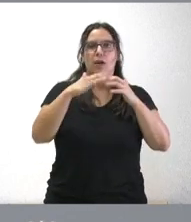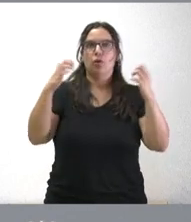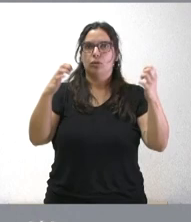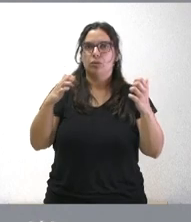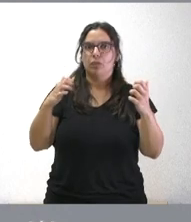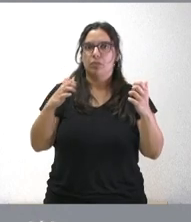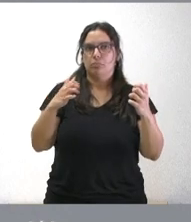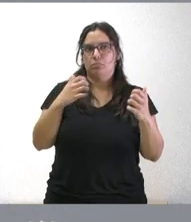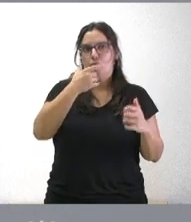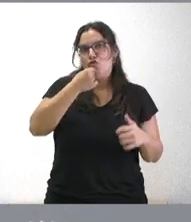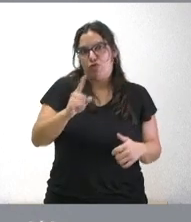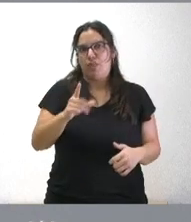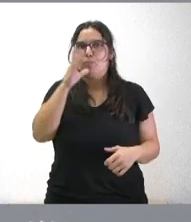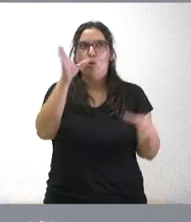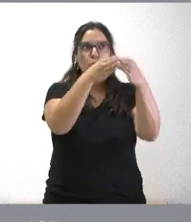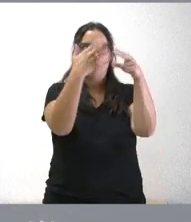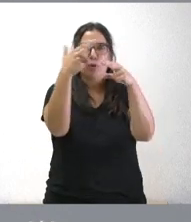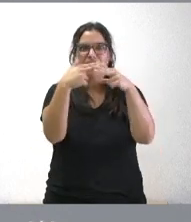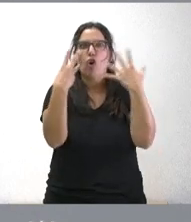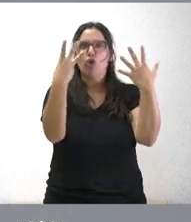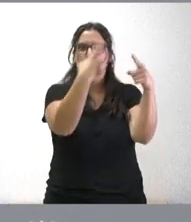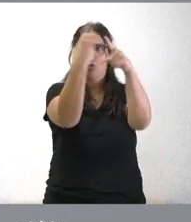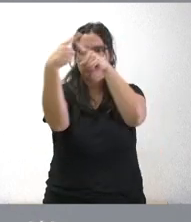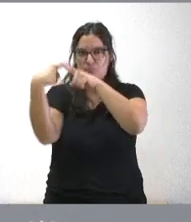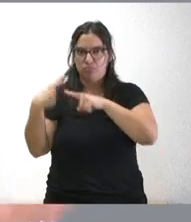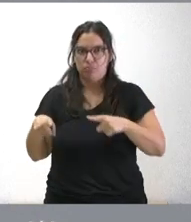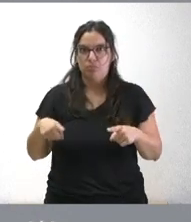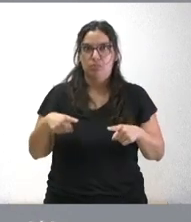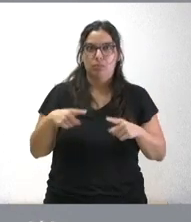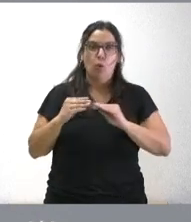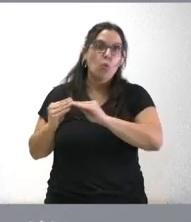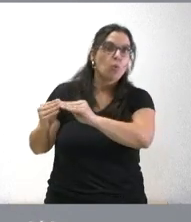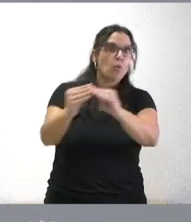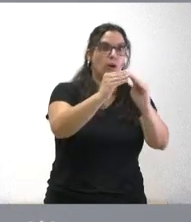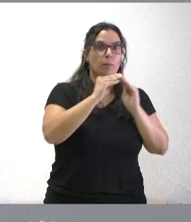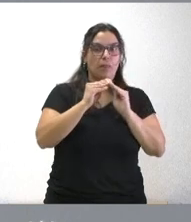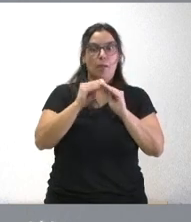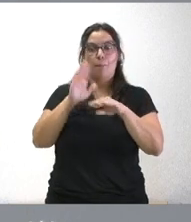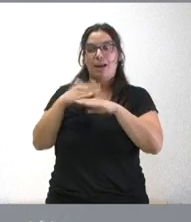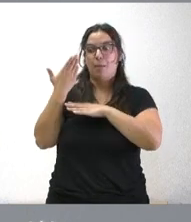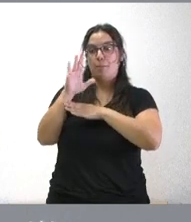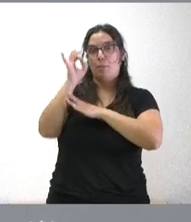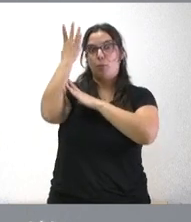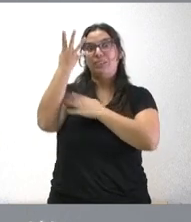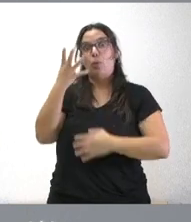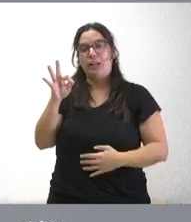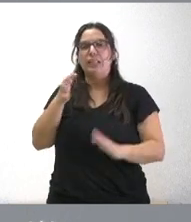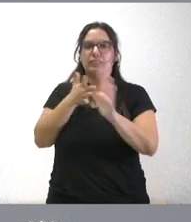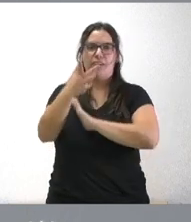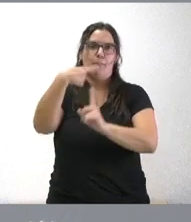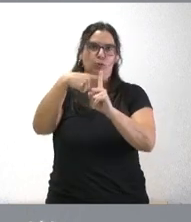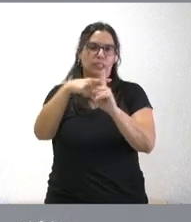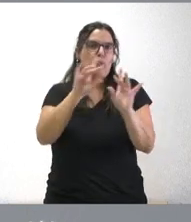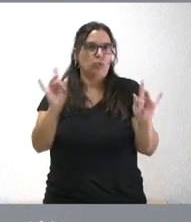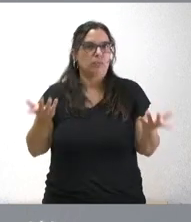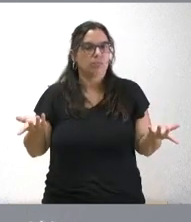conseguir una unanimidad porque hay 8 grupos políticos contar el apoyo de 8 grupos políticos a 40 propuestas de resolución siempre es positivo y esto